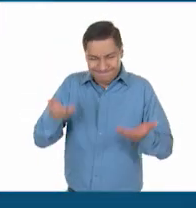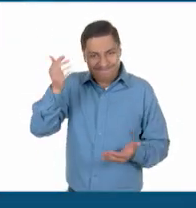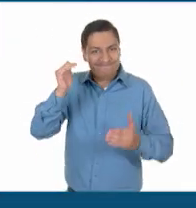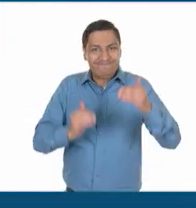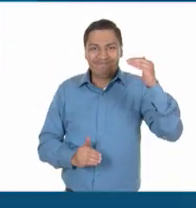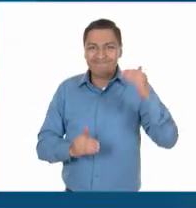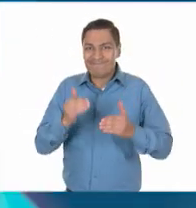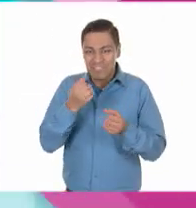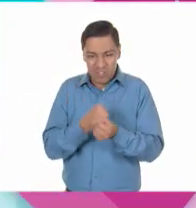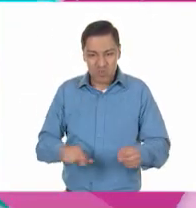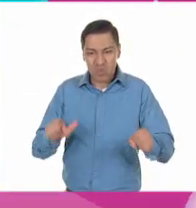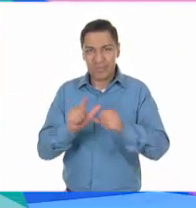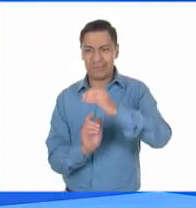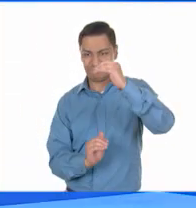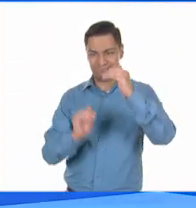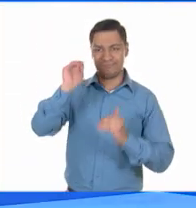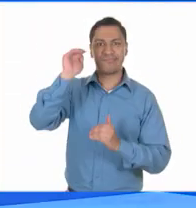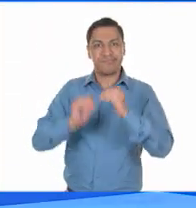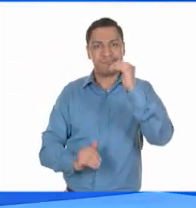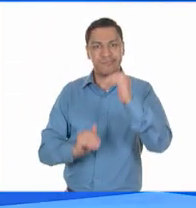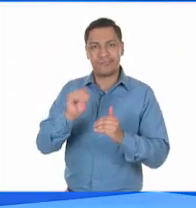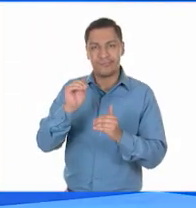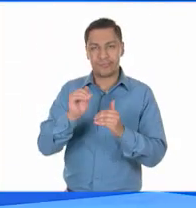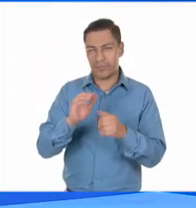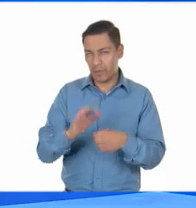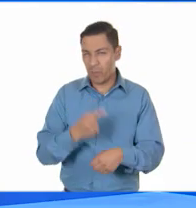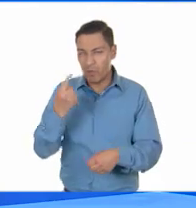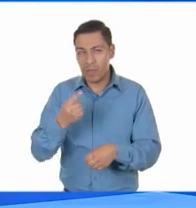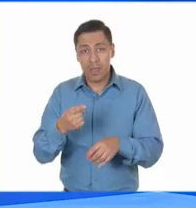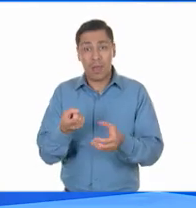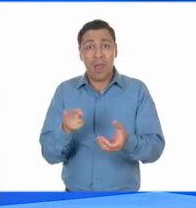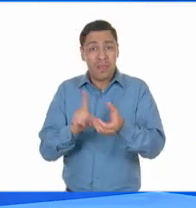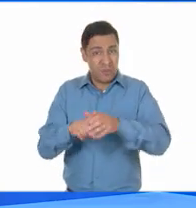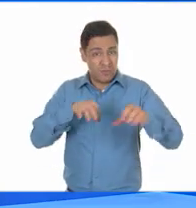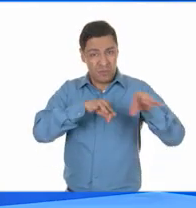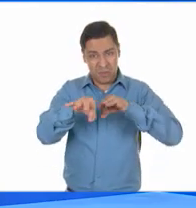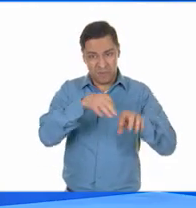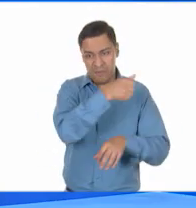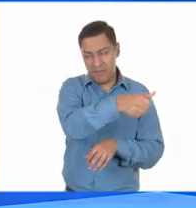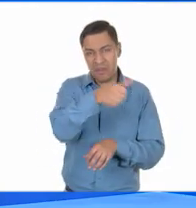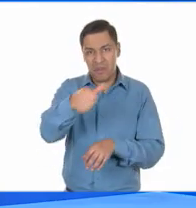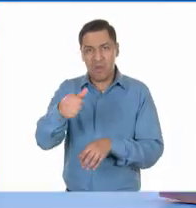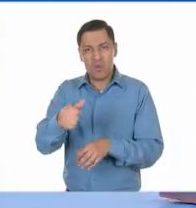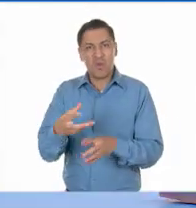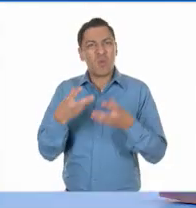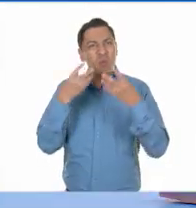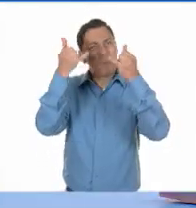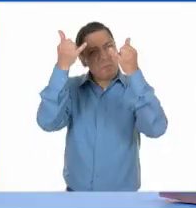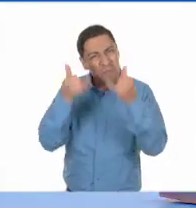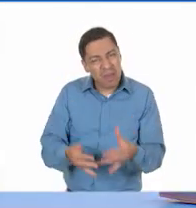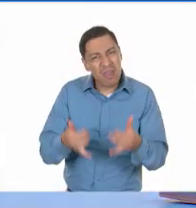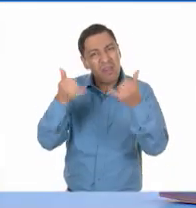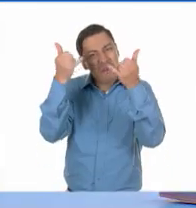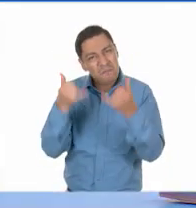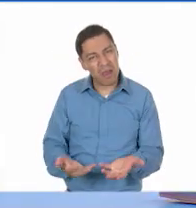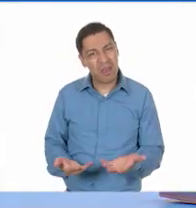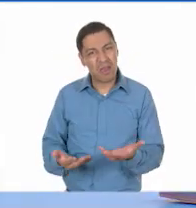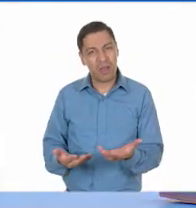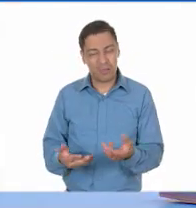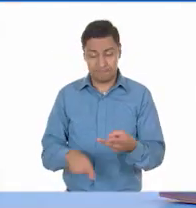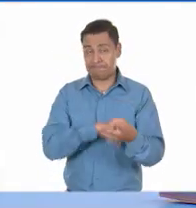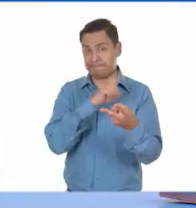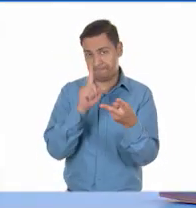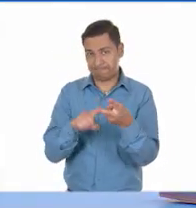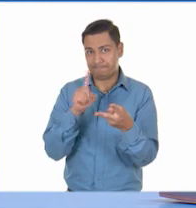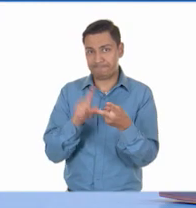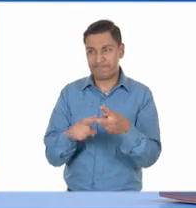que había muchas demandas en torno a las malas condiciones de trabajo y la explotación laboral. Y que había una gran